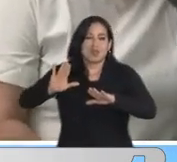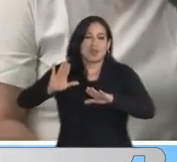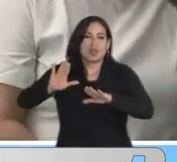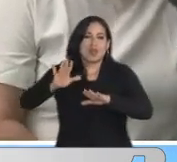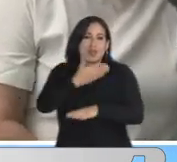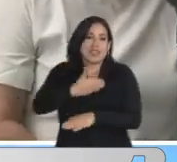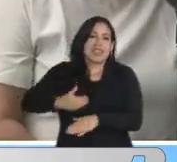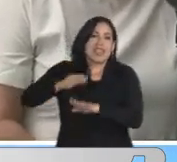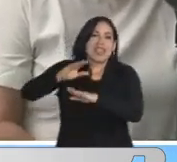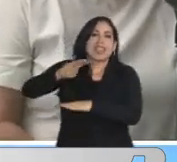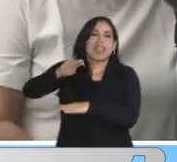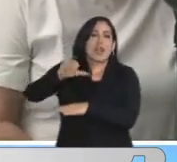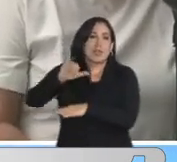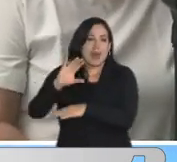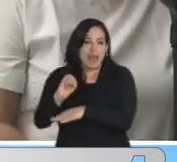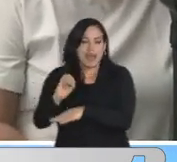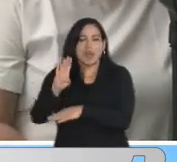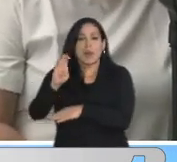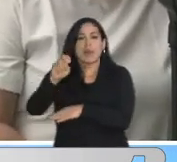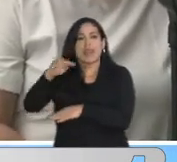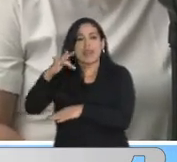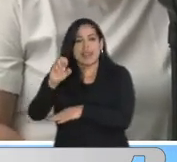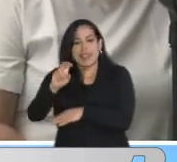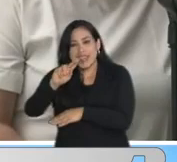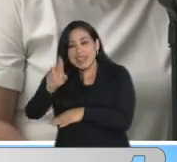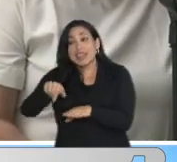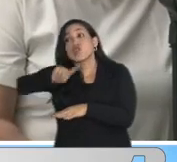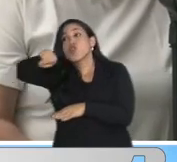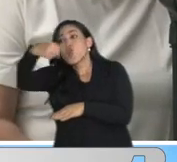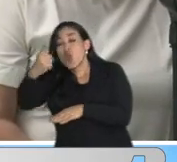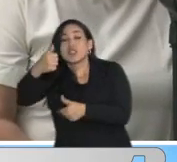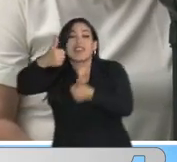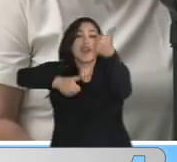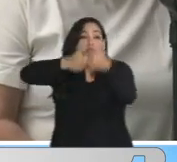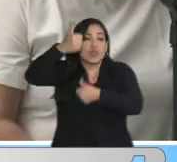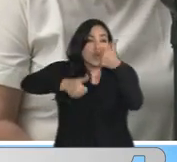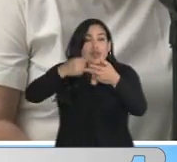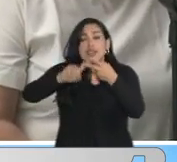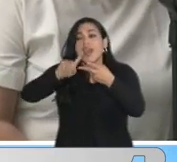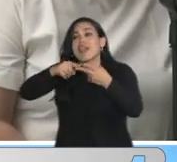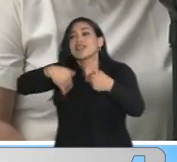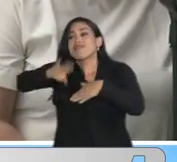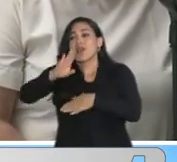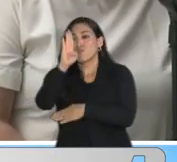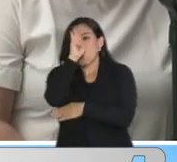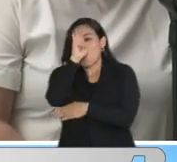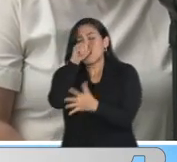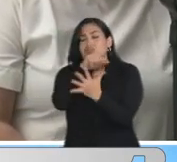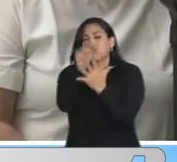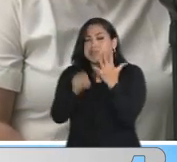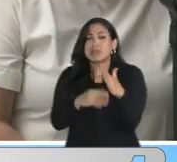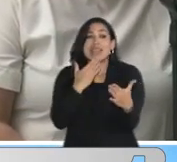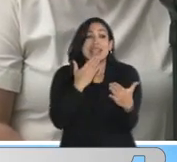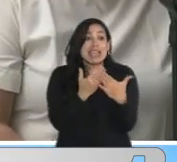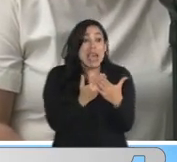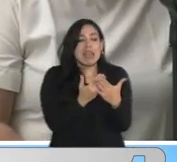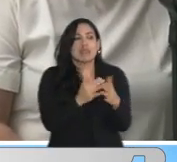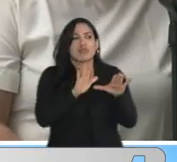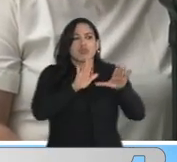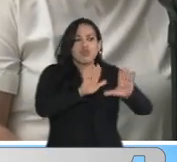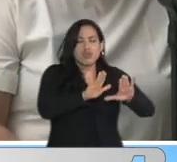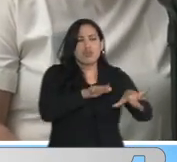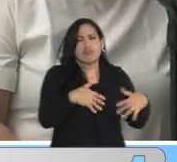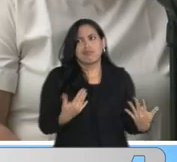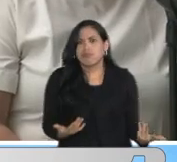el Presidente Mario Ablo Benítez, las autoridades ministeriales y la Comandante de la Policía, agradecemos la cooperación